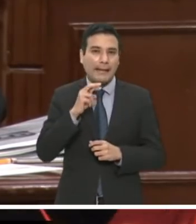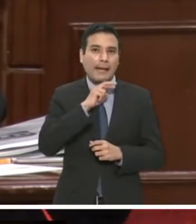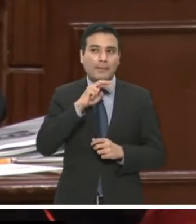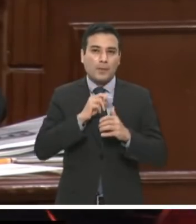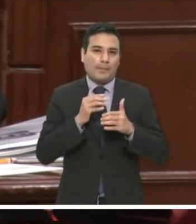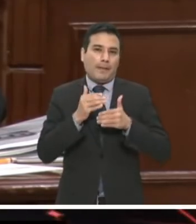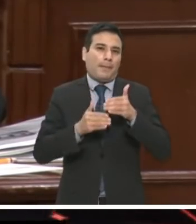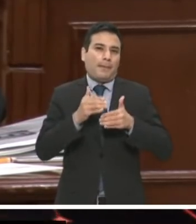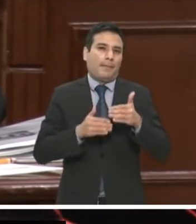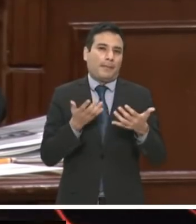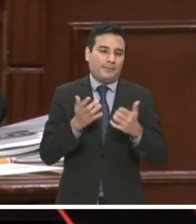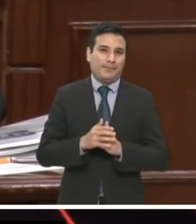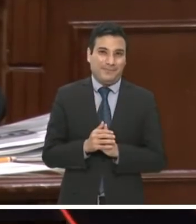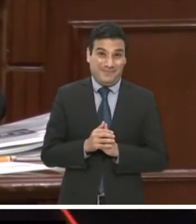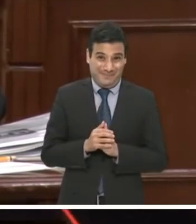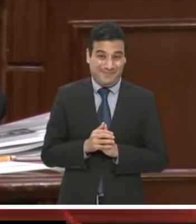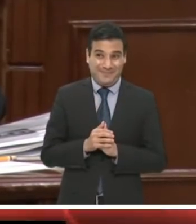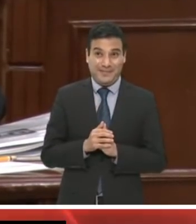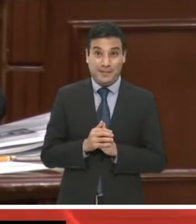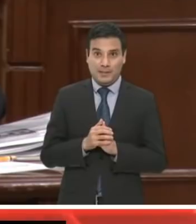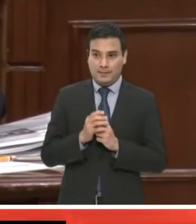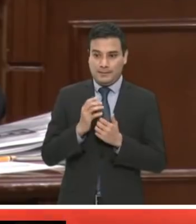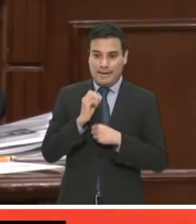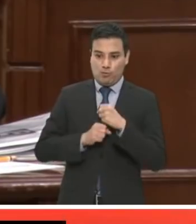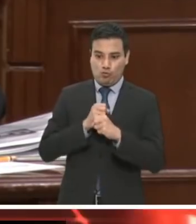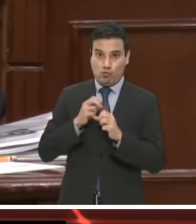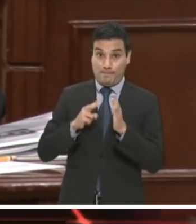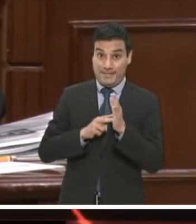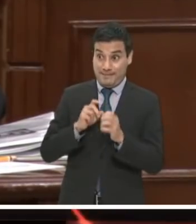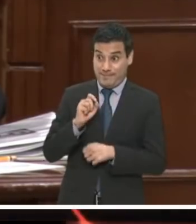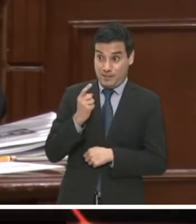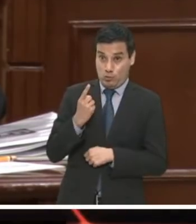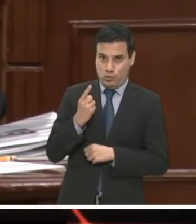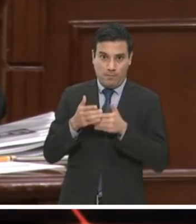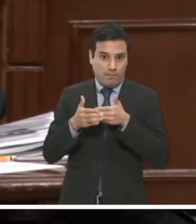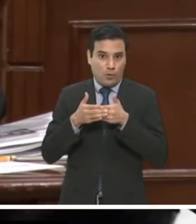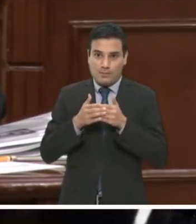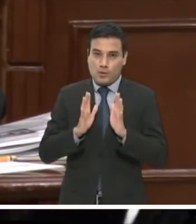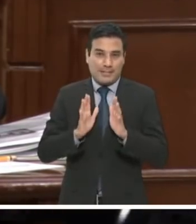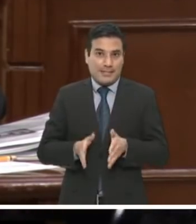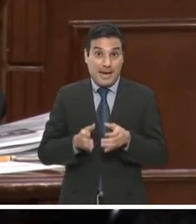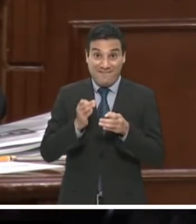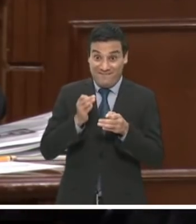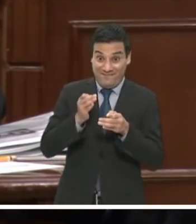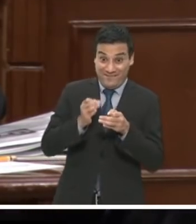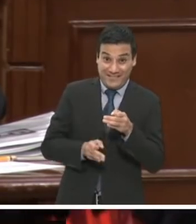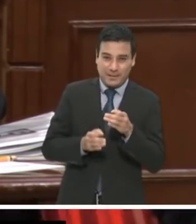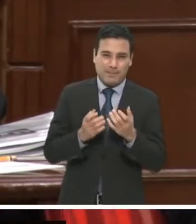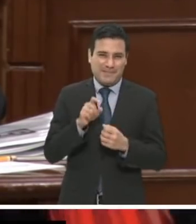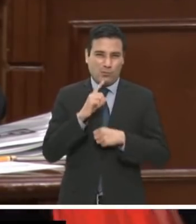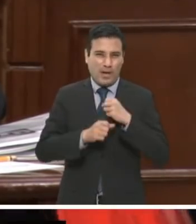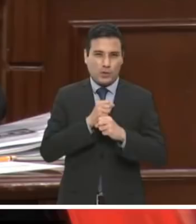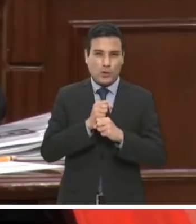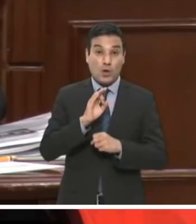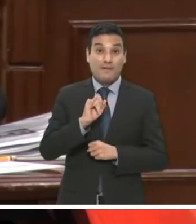pues a menos de dos semanas de que finalice el 2021 y en consecuencia el mismo año fiscal, el